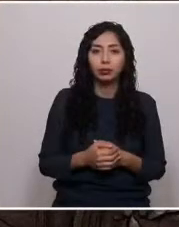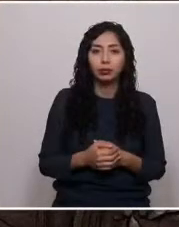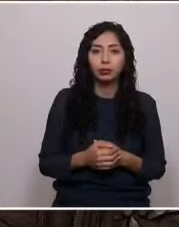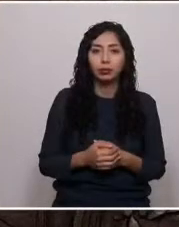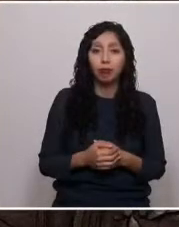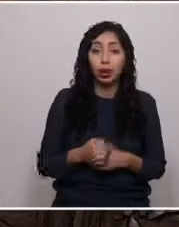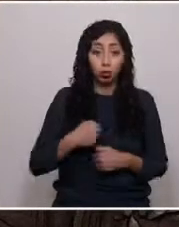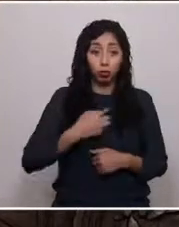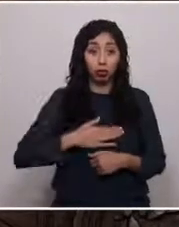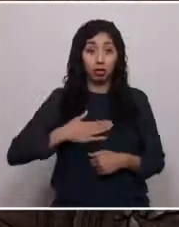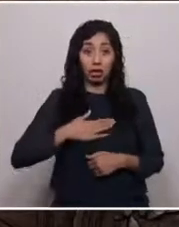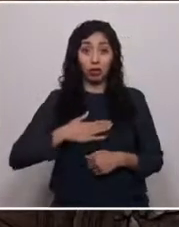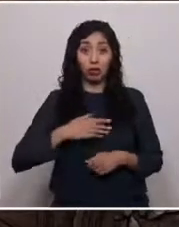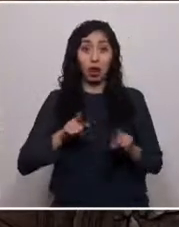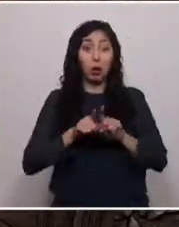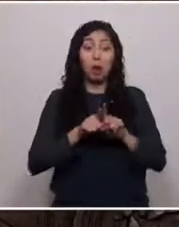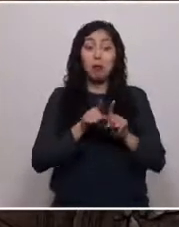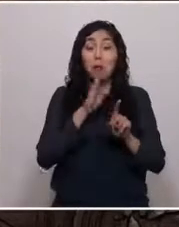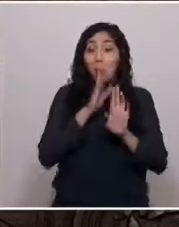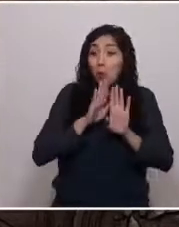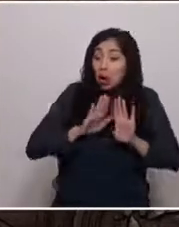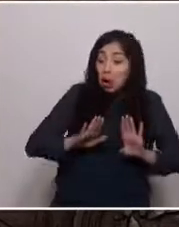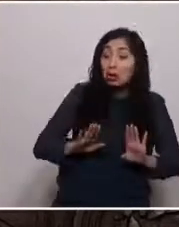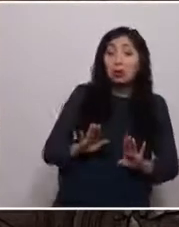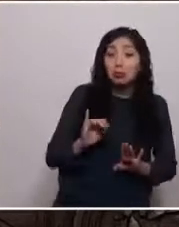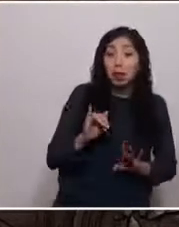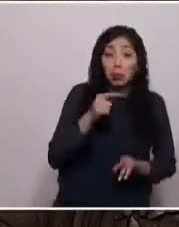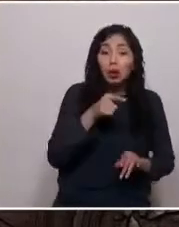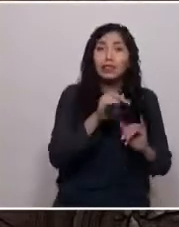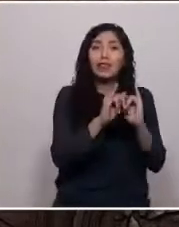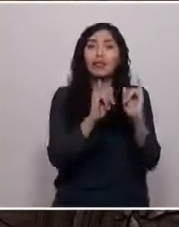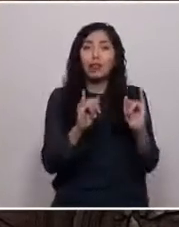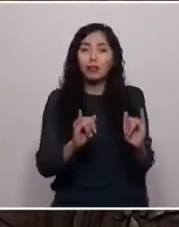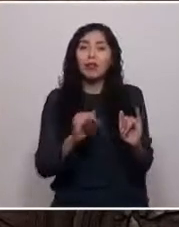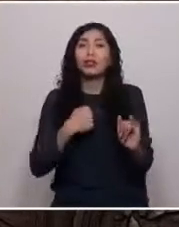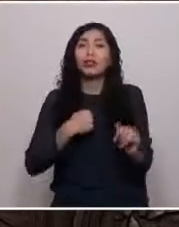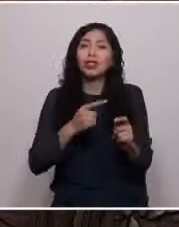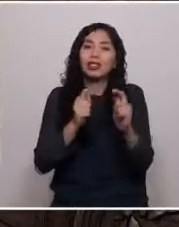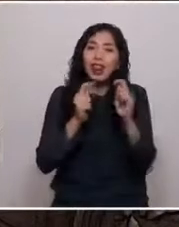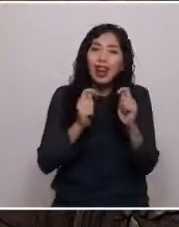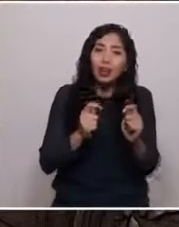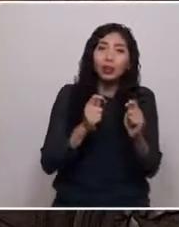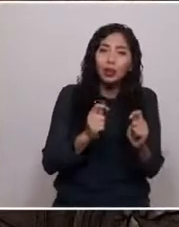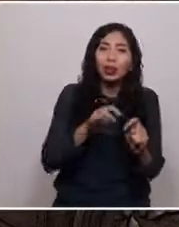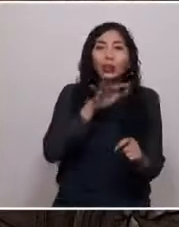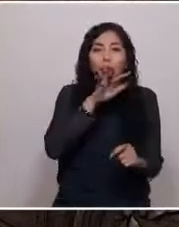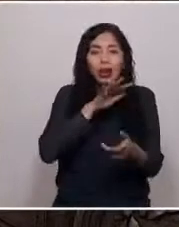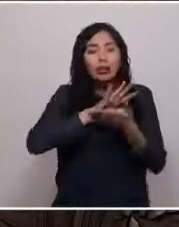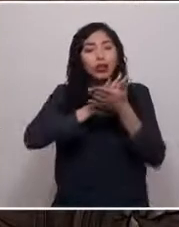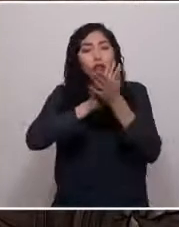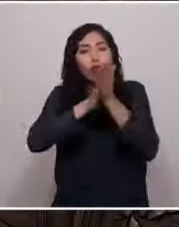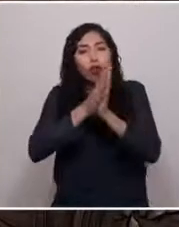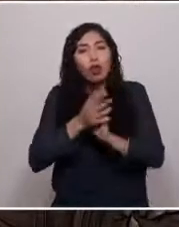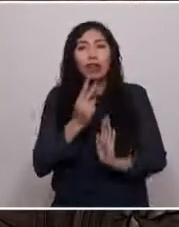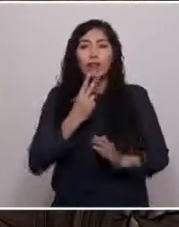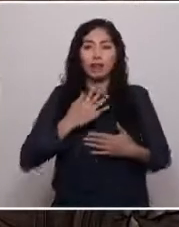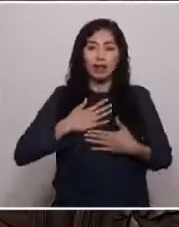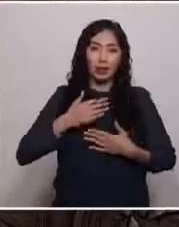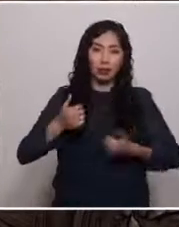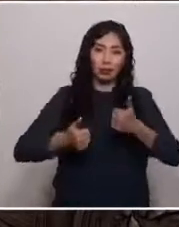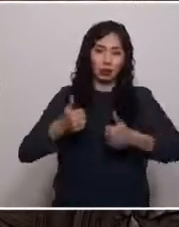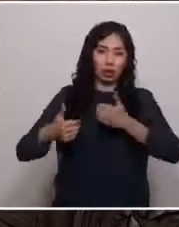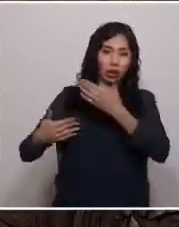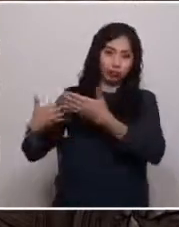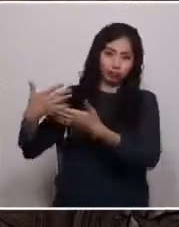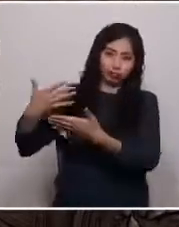algo modesta, pero es la fórmula que he intentado aplicar durante toda mi vida profesional, por ahora creo con